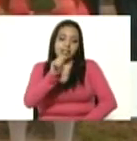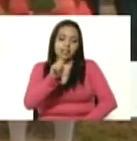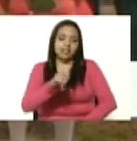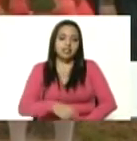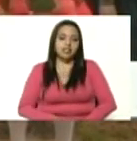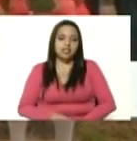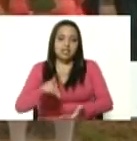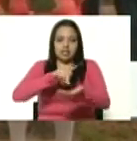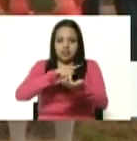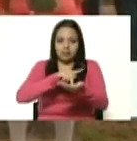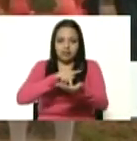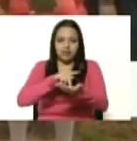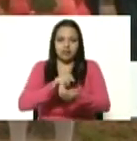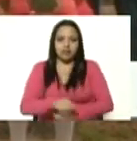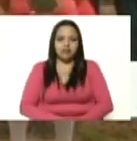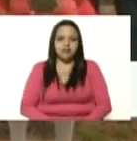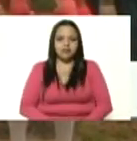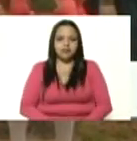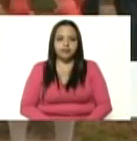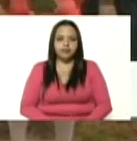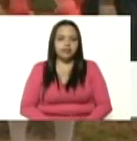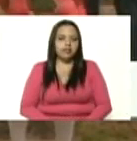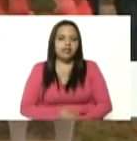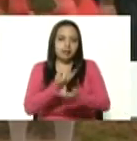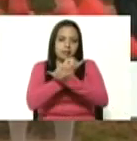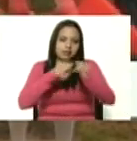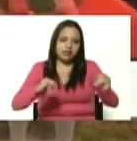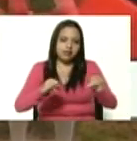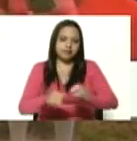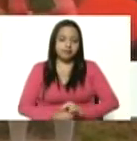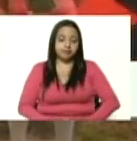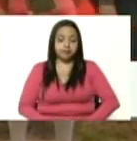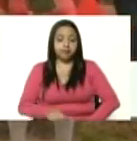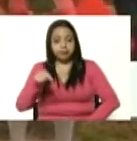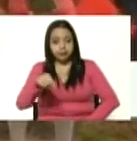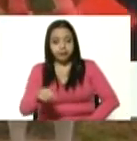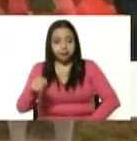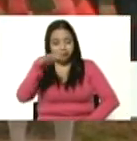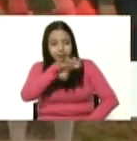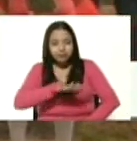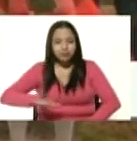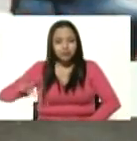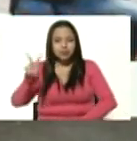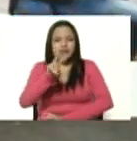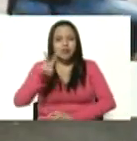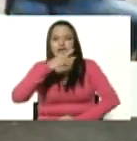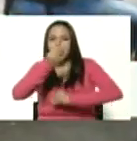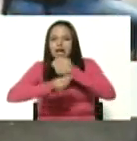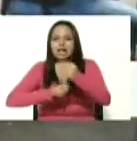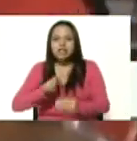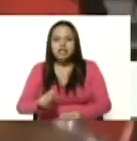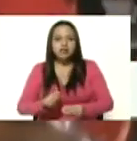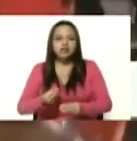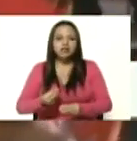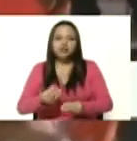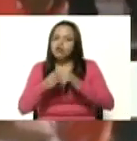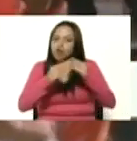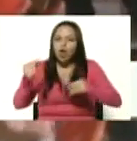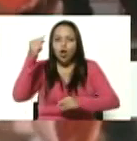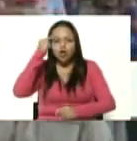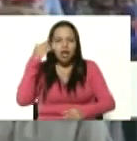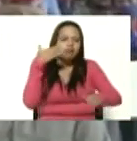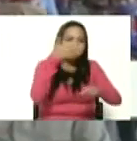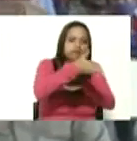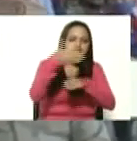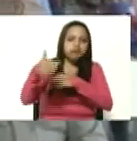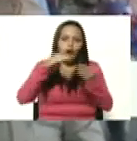Chávez Chávez vive mi comandante en jefe a nivel nacional estamos efectuando diariamente el abordaje a nuestras comunidades